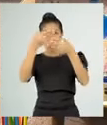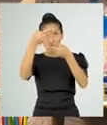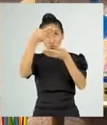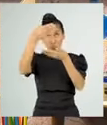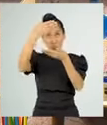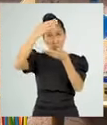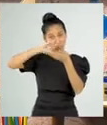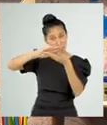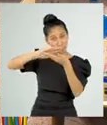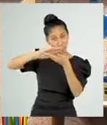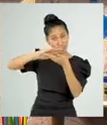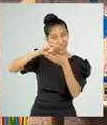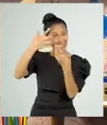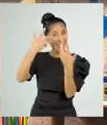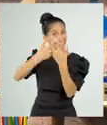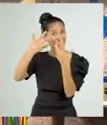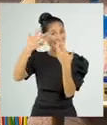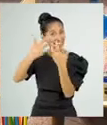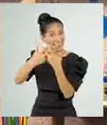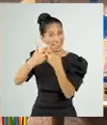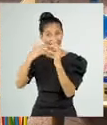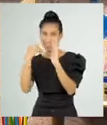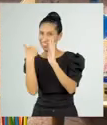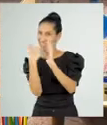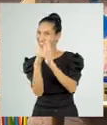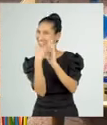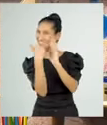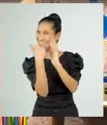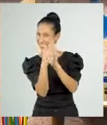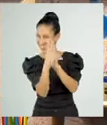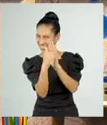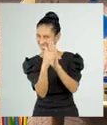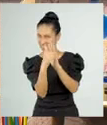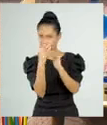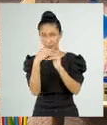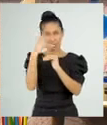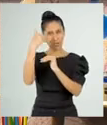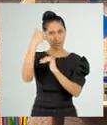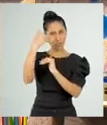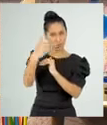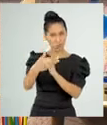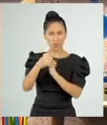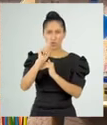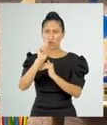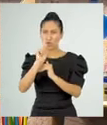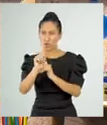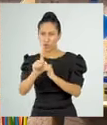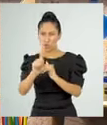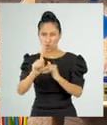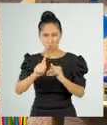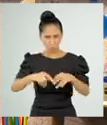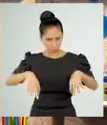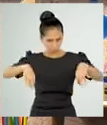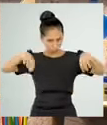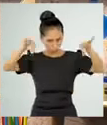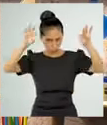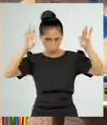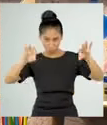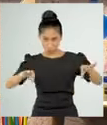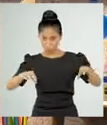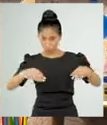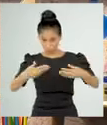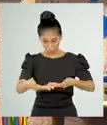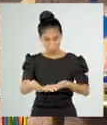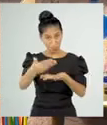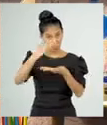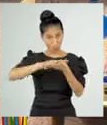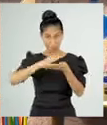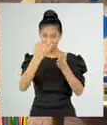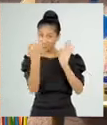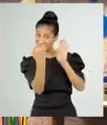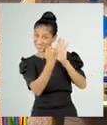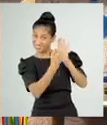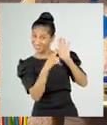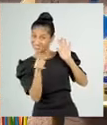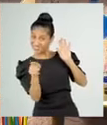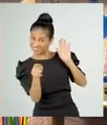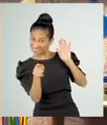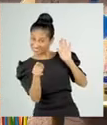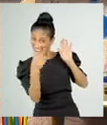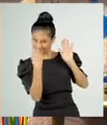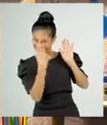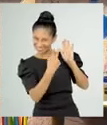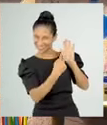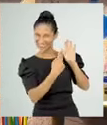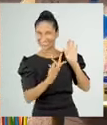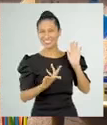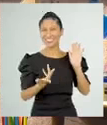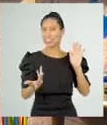en el centro. Luego, realizo un pliegue de uno de los lados hacia arriba, volteo y realizo